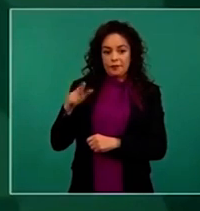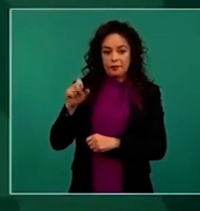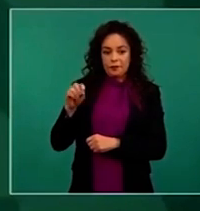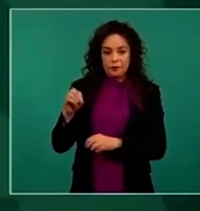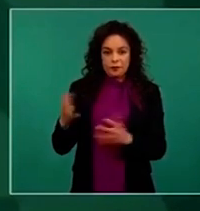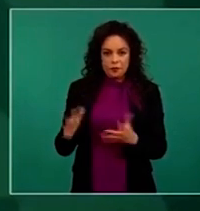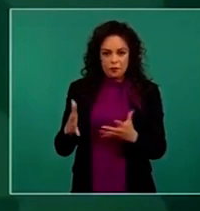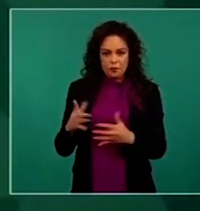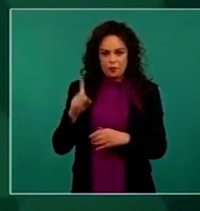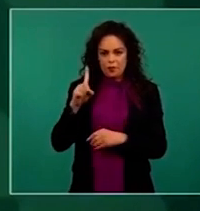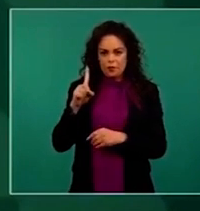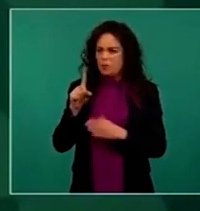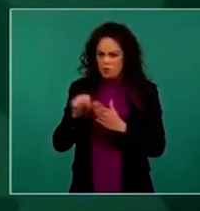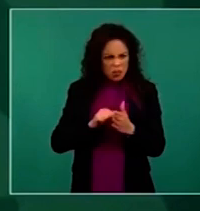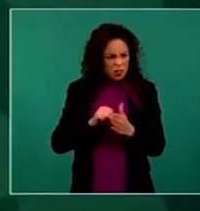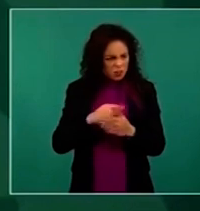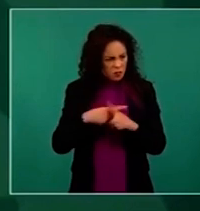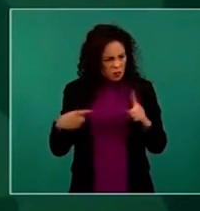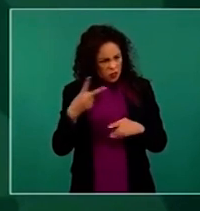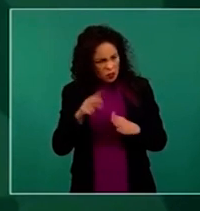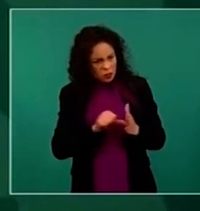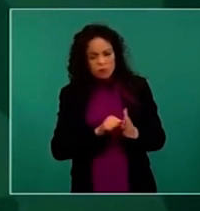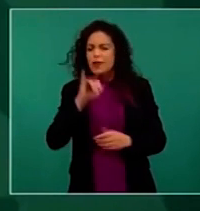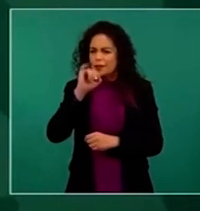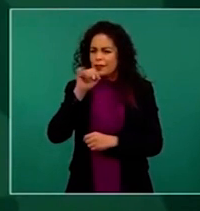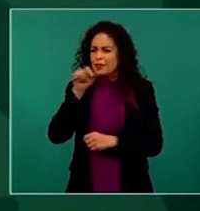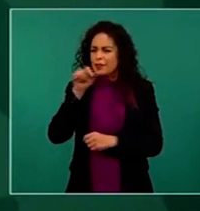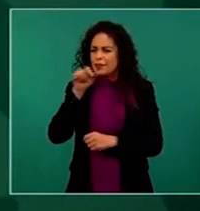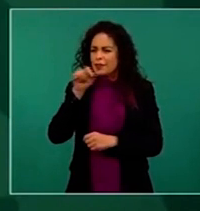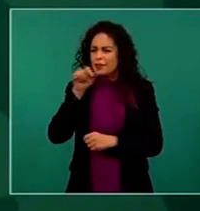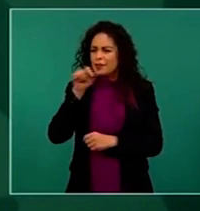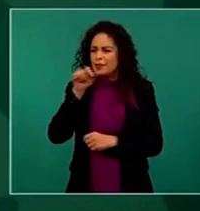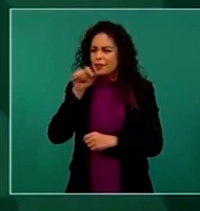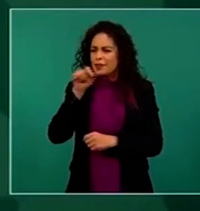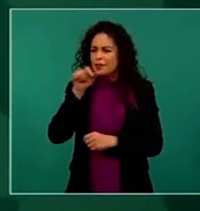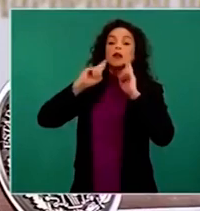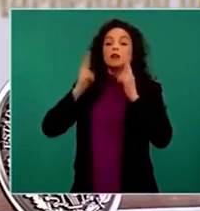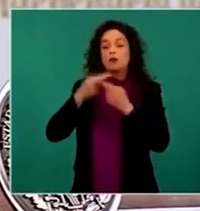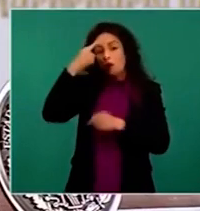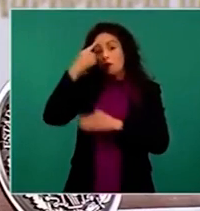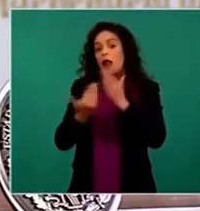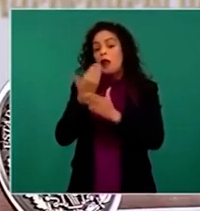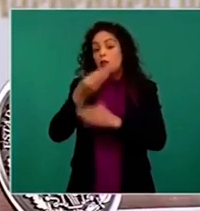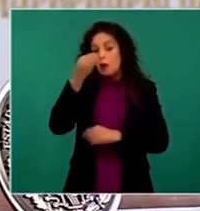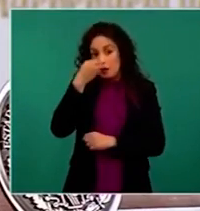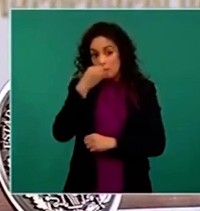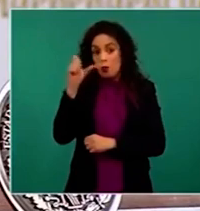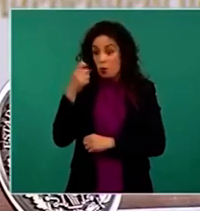mes y medio, ¿no? Dos meses. Sí, cuando entró. Entonces, nos reunimos a desayunar. Y siempre que lo veo, bueno,